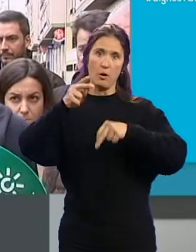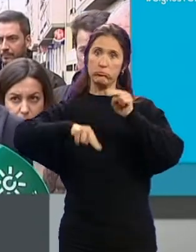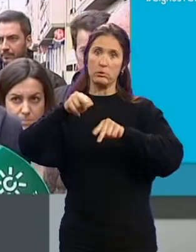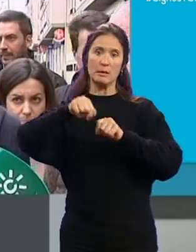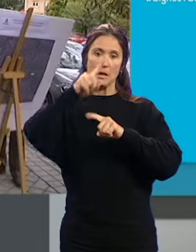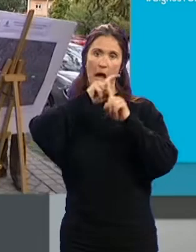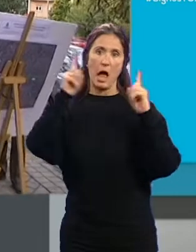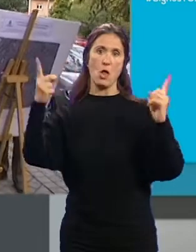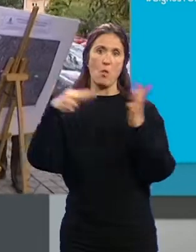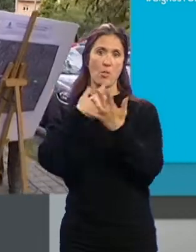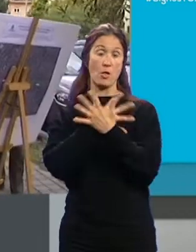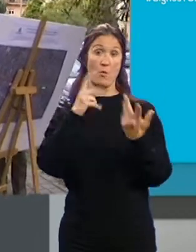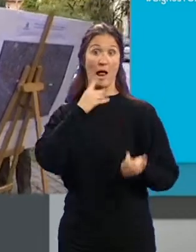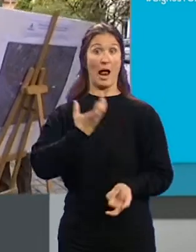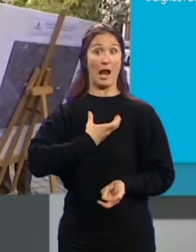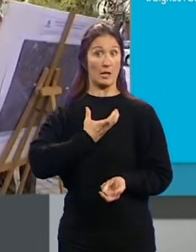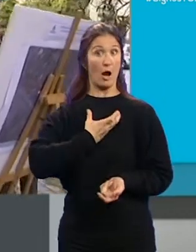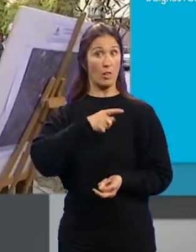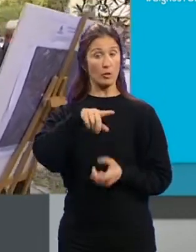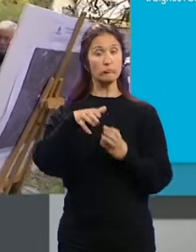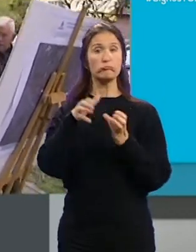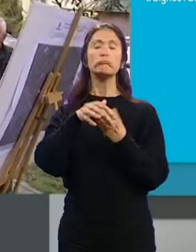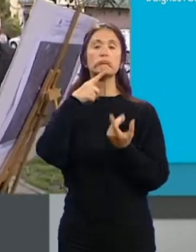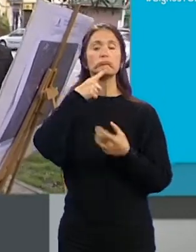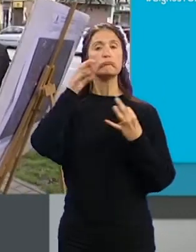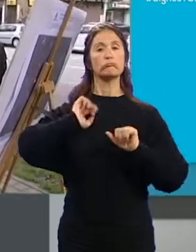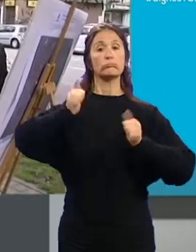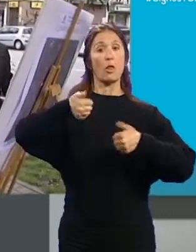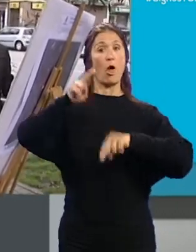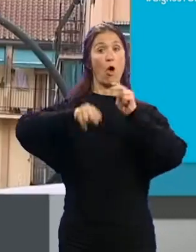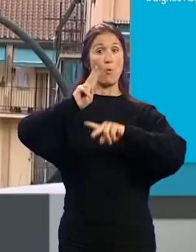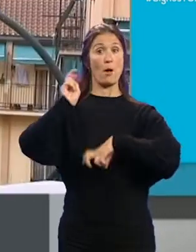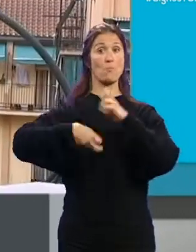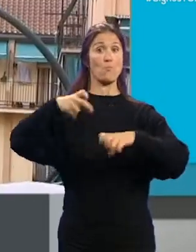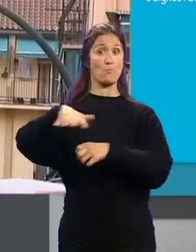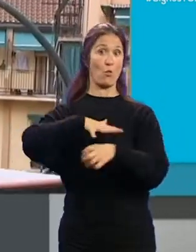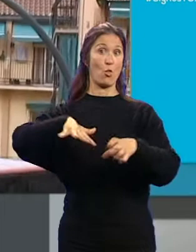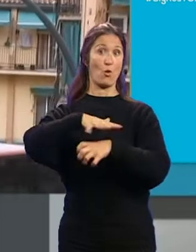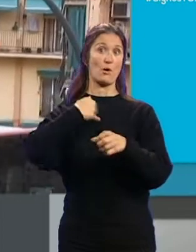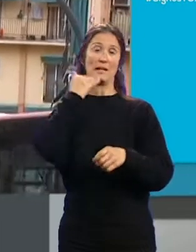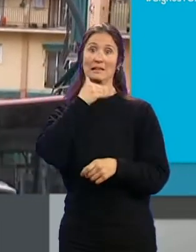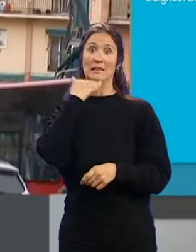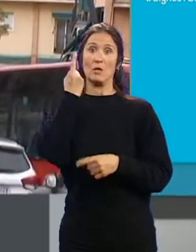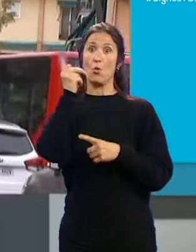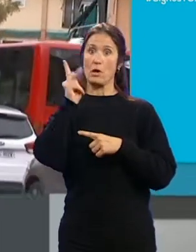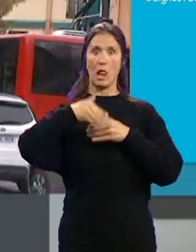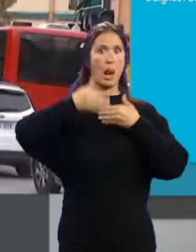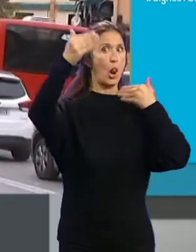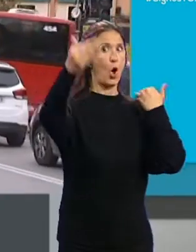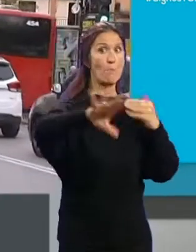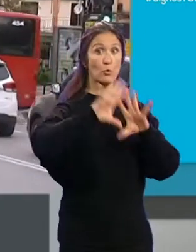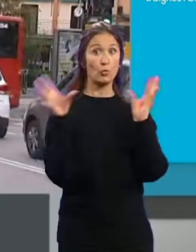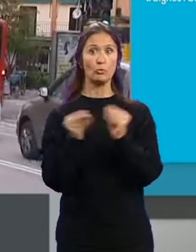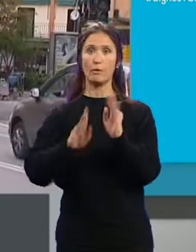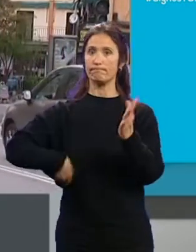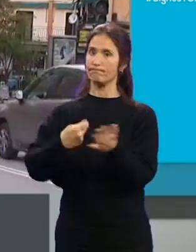de este año 2019. El alcalde de Granada ha afirmado que está previsto que las obras de modernización de esta zona... ...que comprenden cerca de un kilómetro requieran una